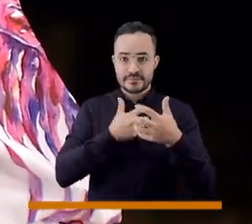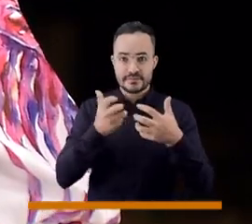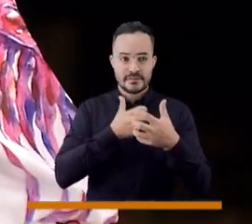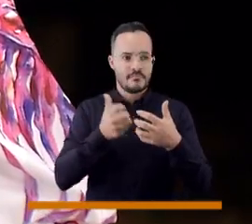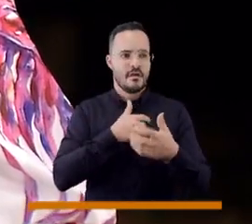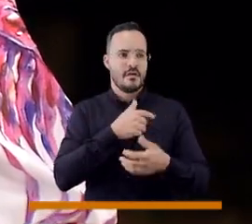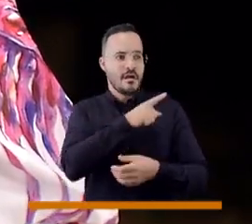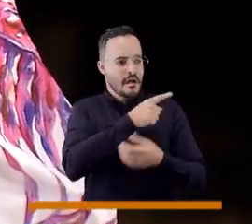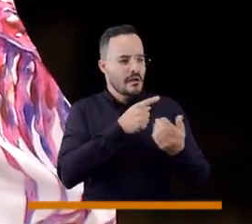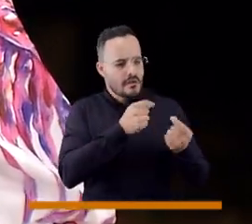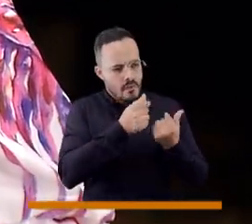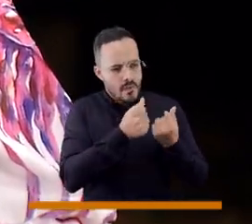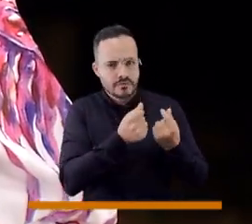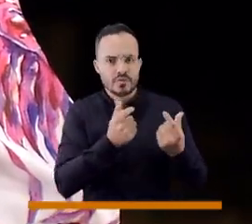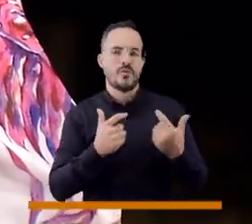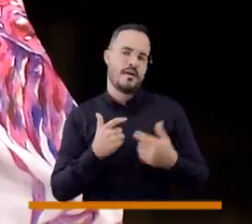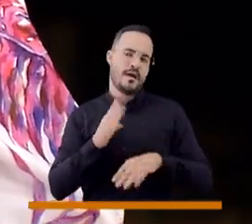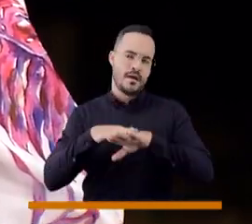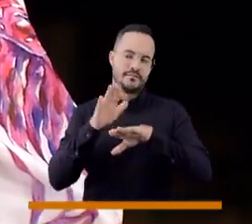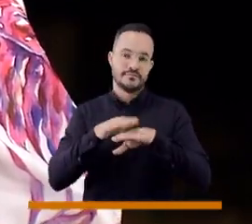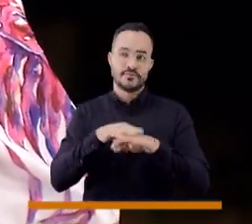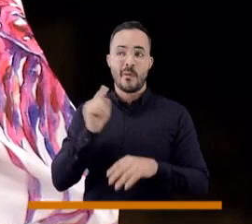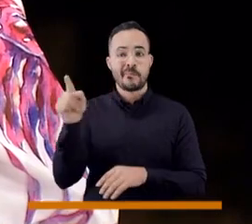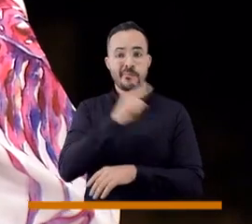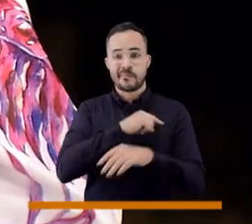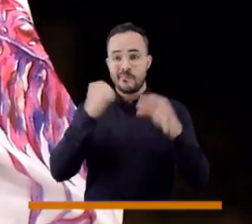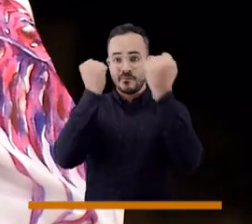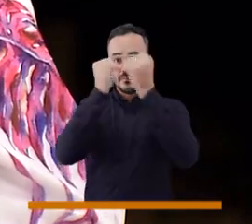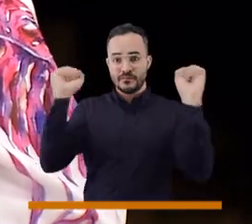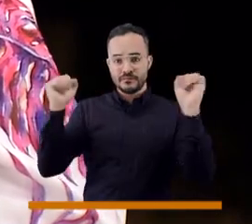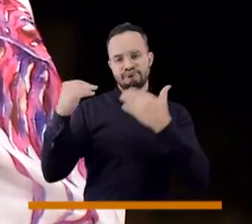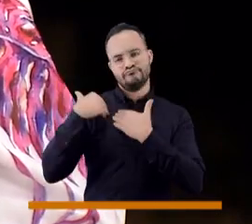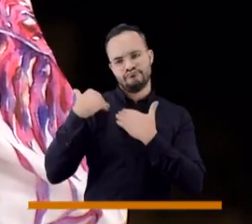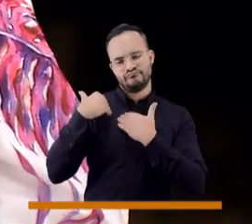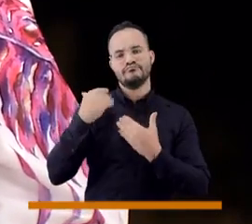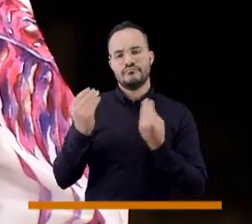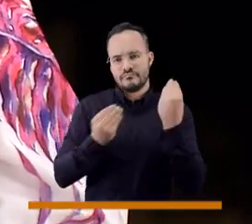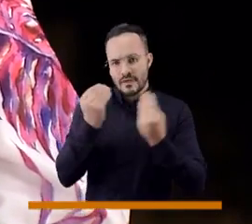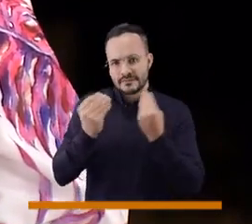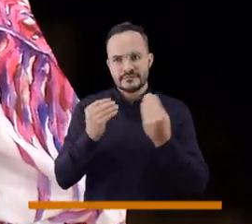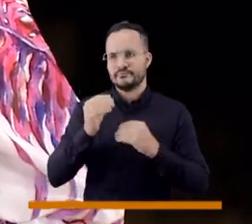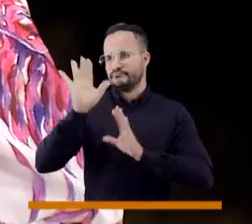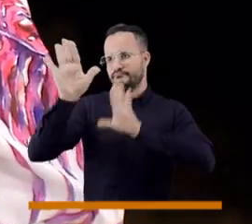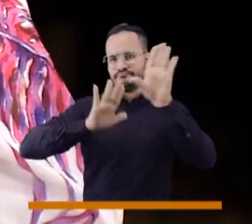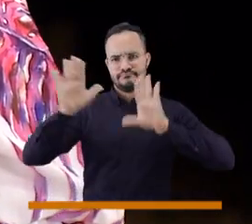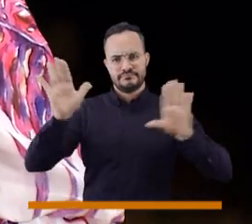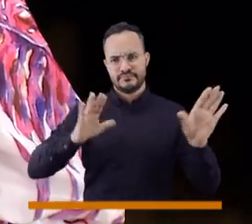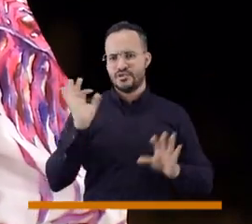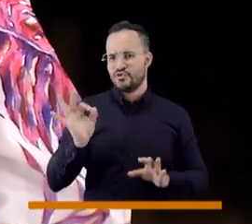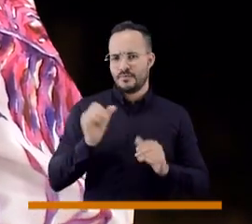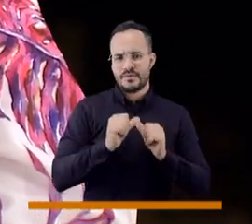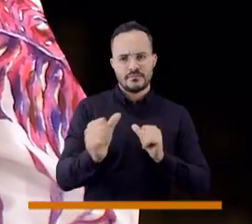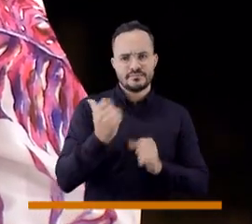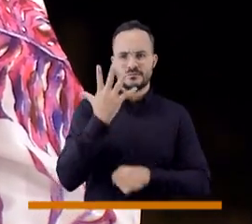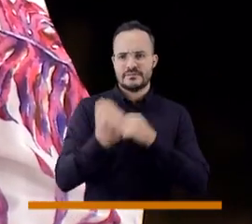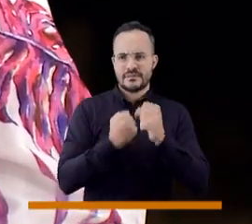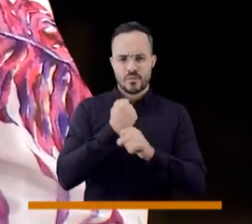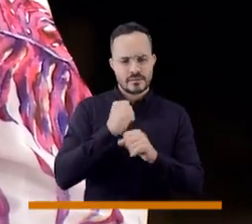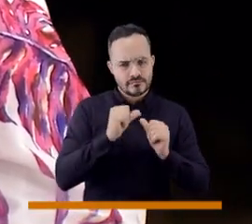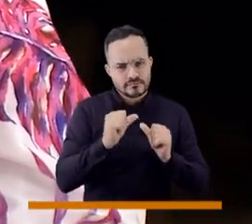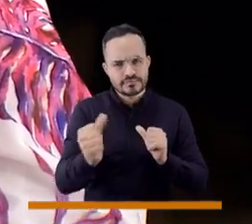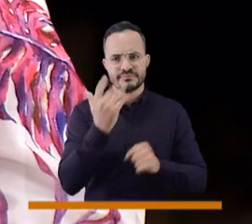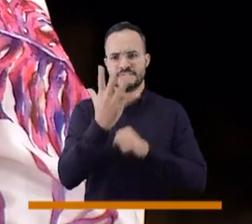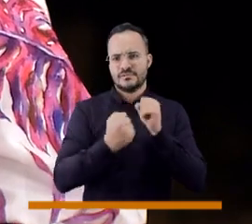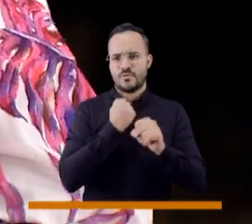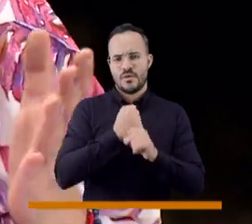la debería hacer cada uno de los municipios y distritos de Colombia cada cinco años.